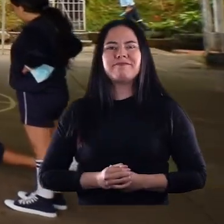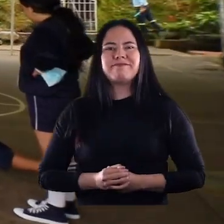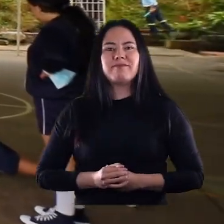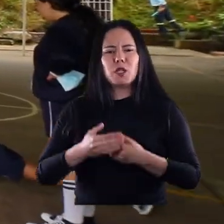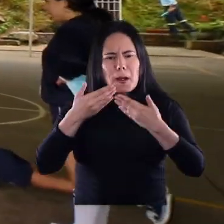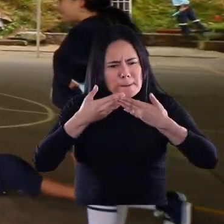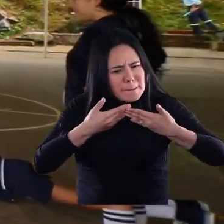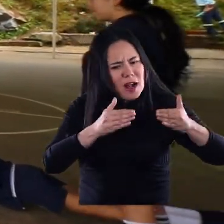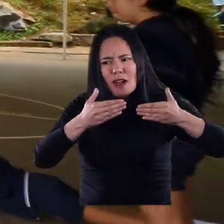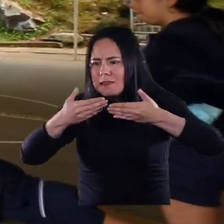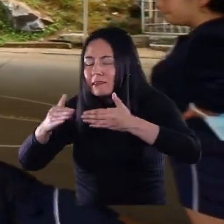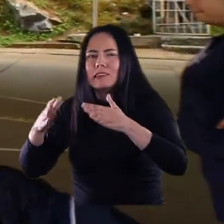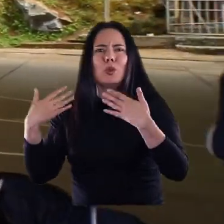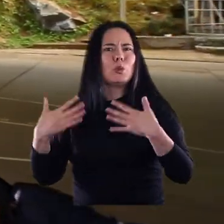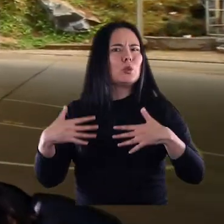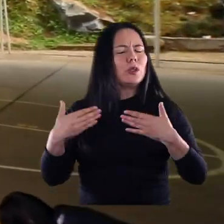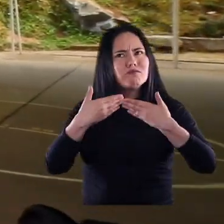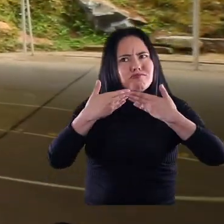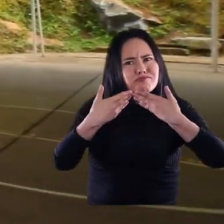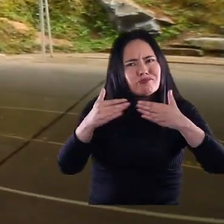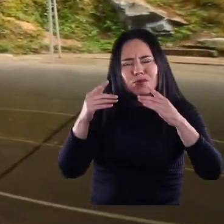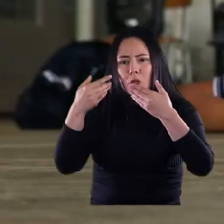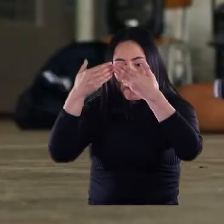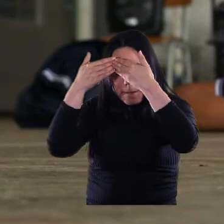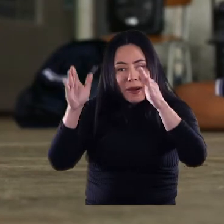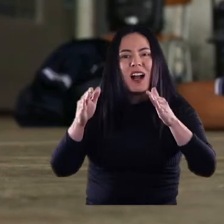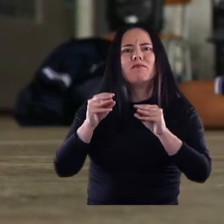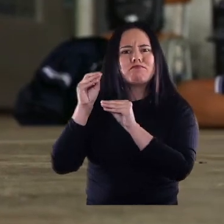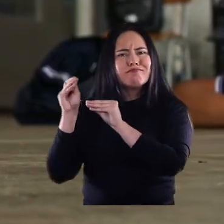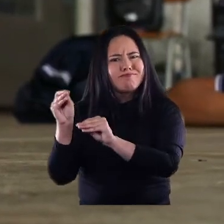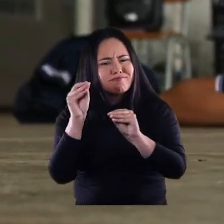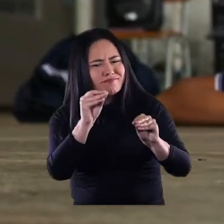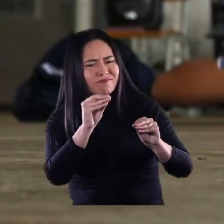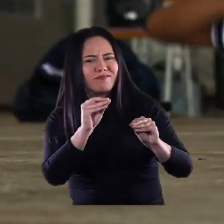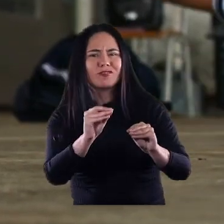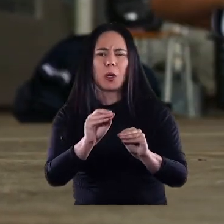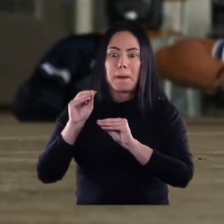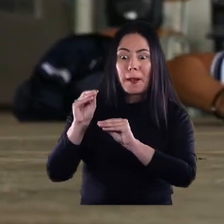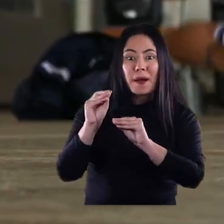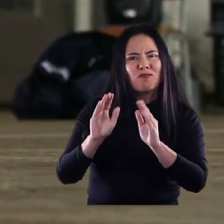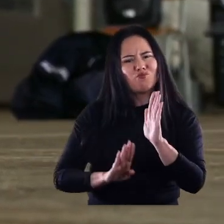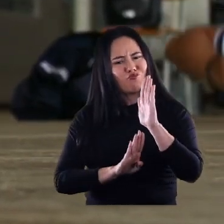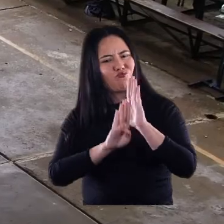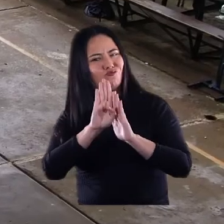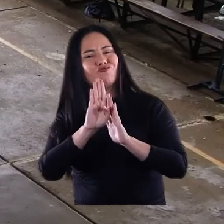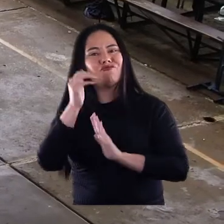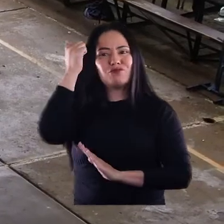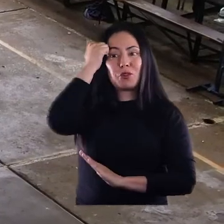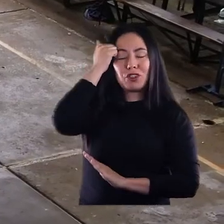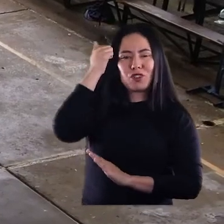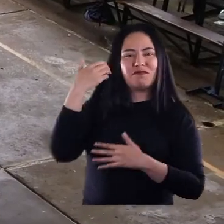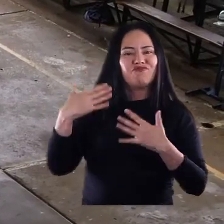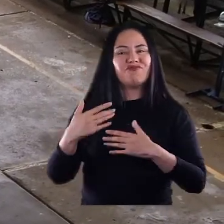Nos ha abierto muchas puertas desde el punto de vista de capacitación, de formación para nosotros como docentes,